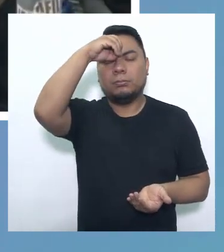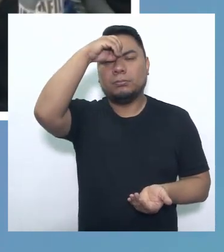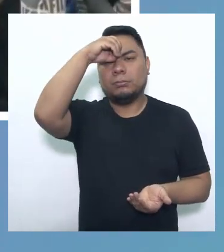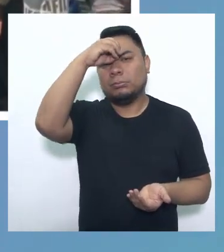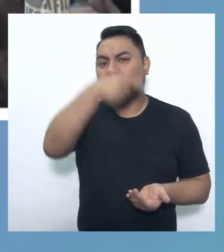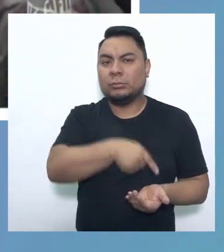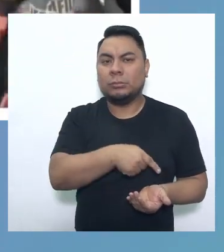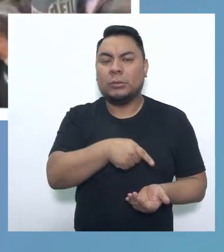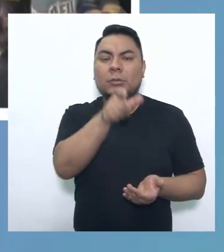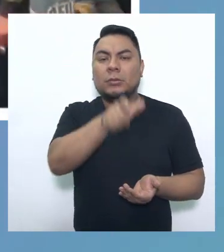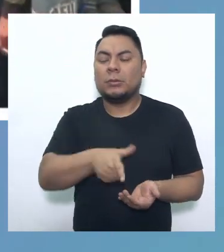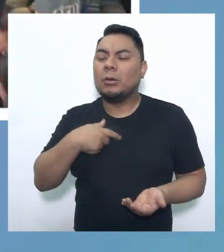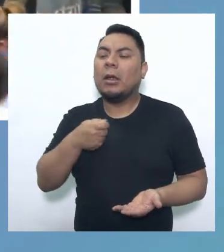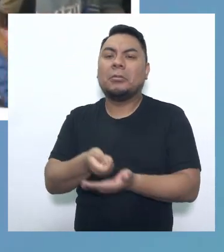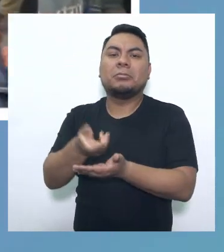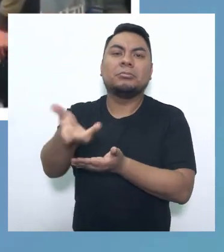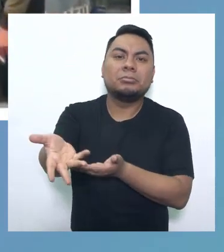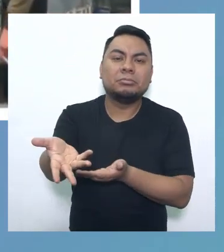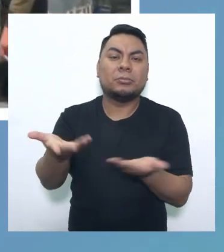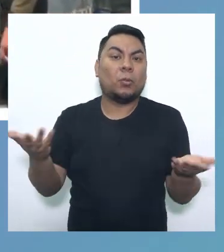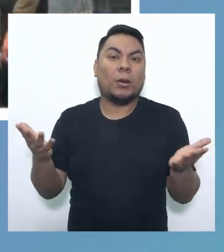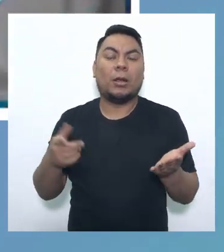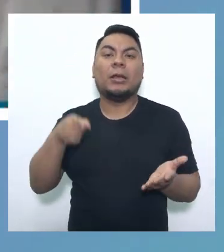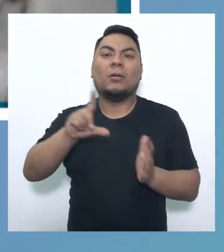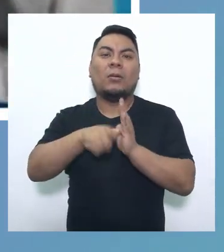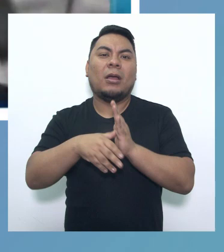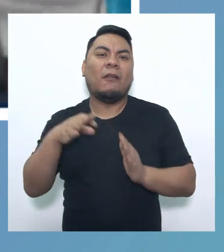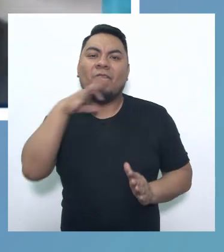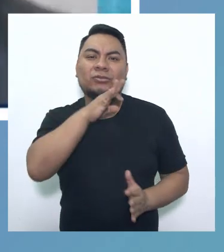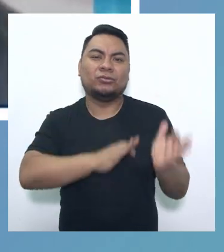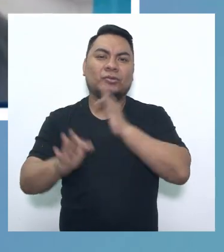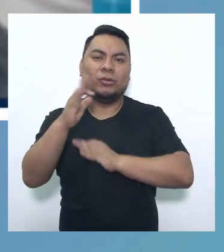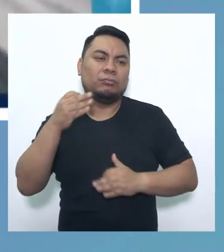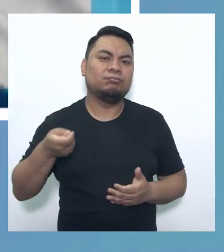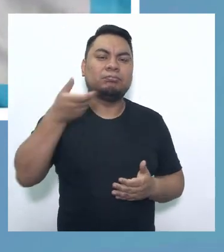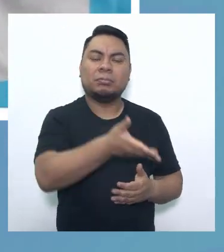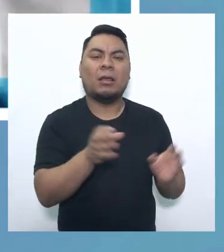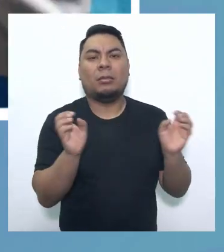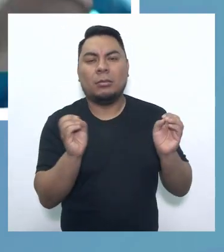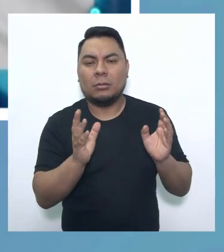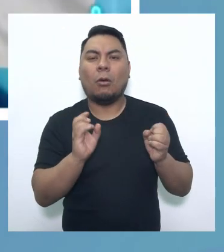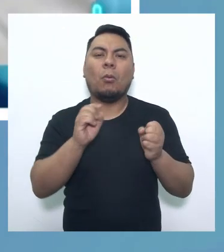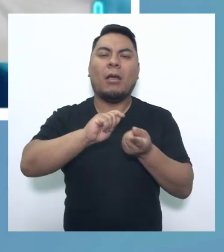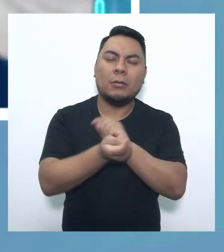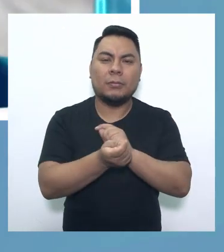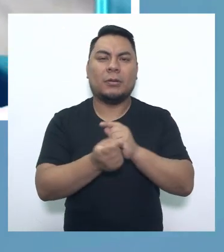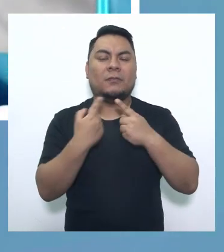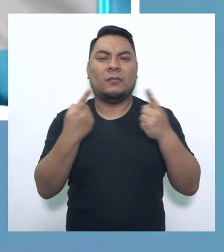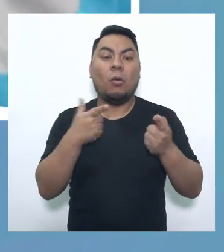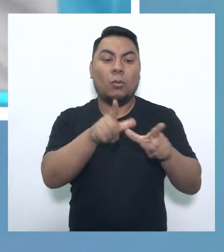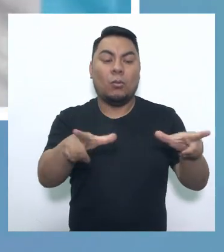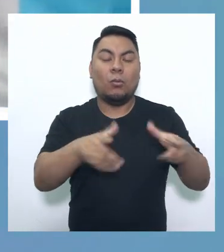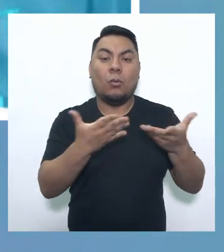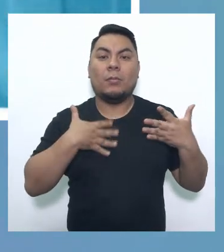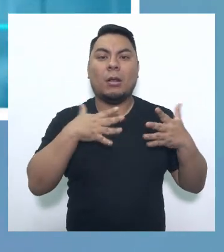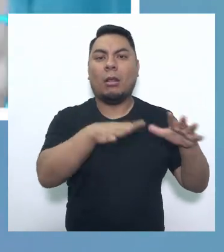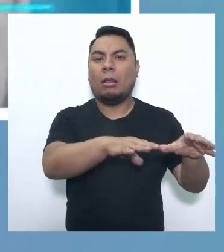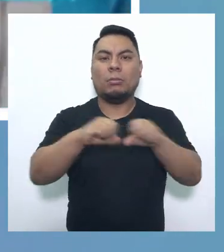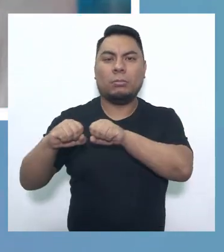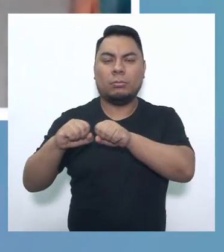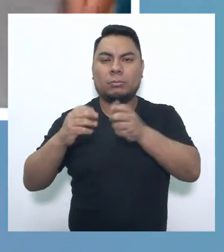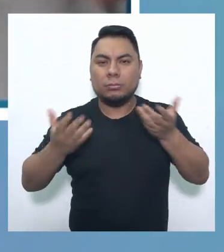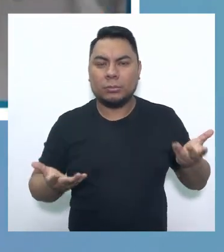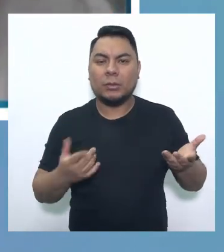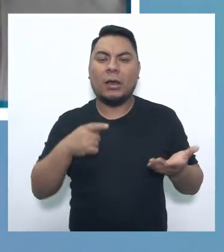el estafado a fin de que se desprenda de su patrimonio a fin de